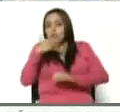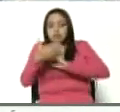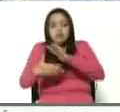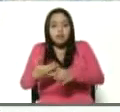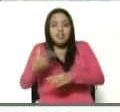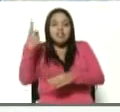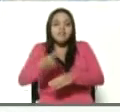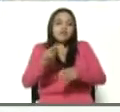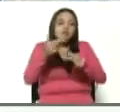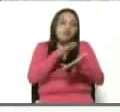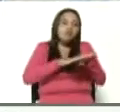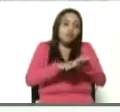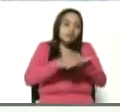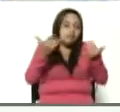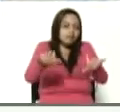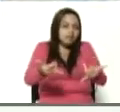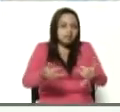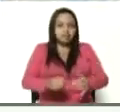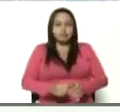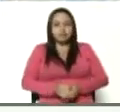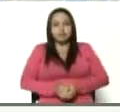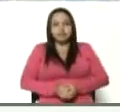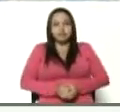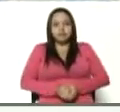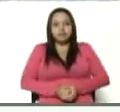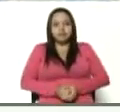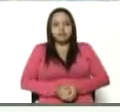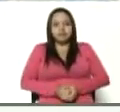regularizar. Igualmente